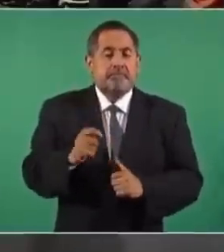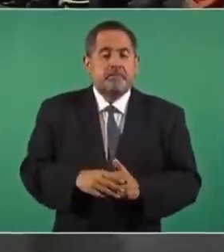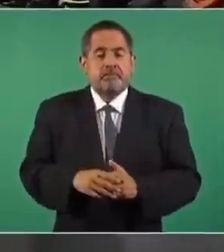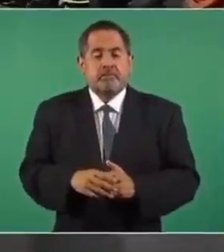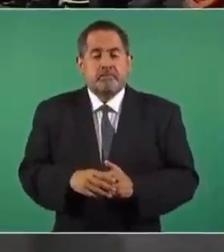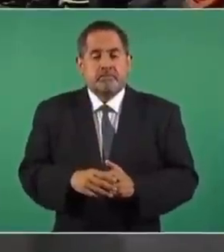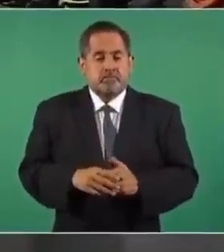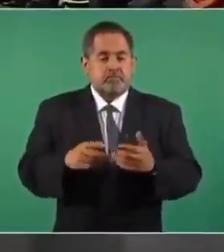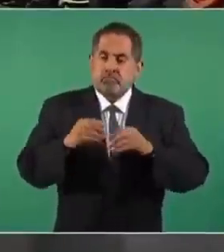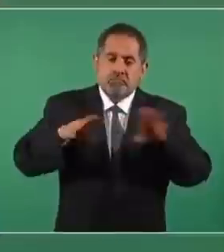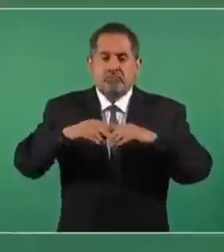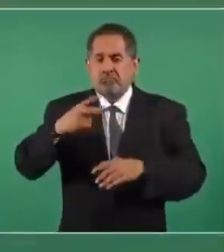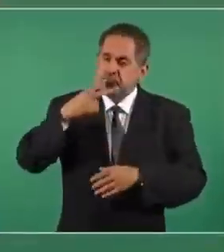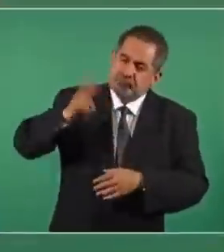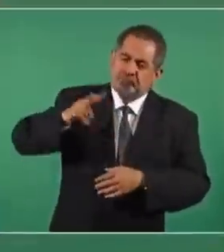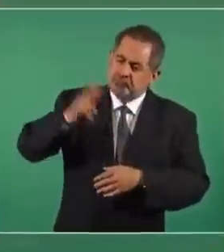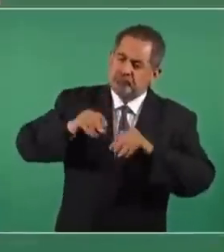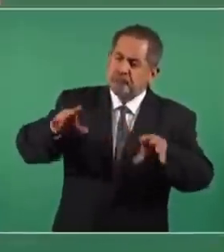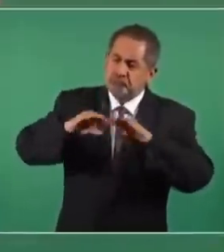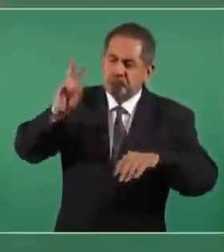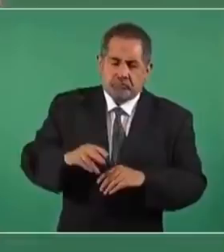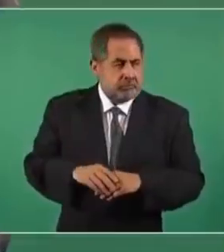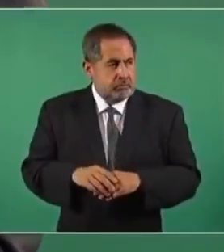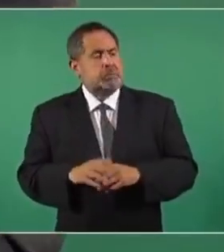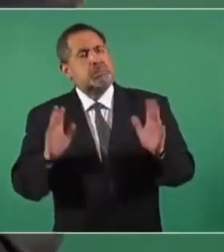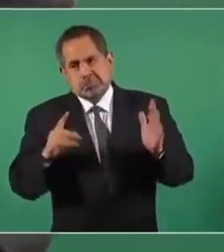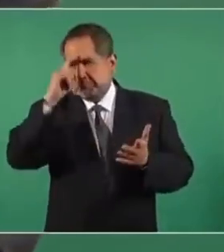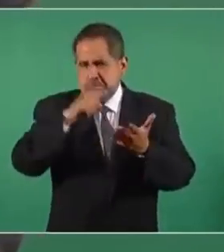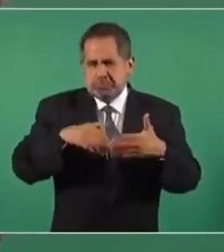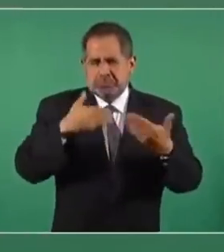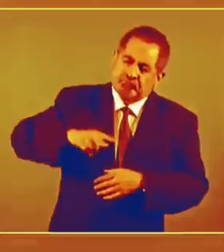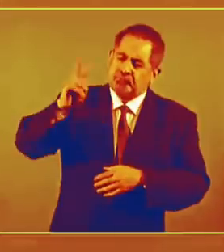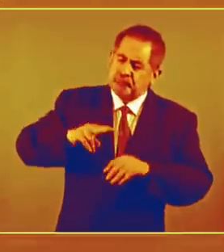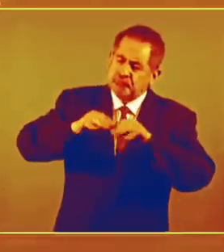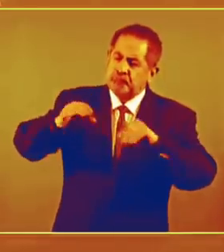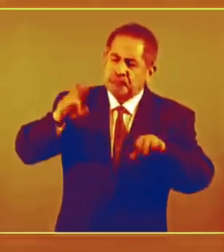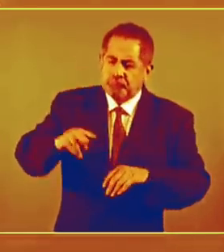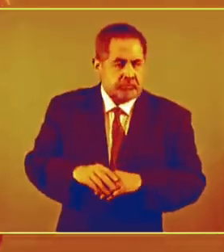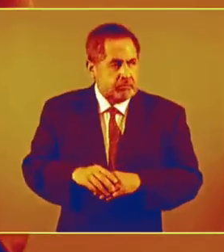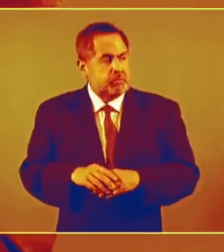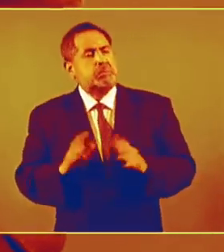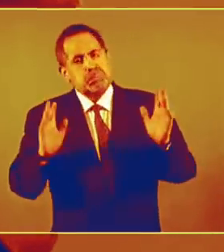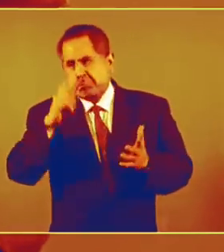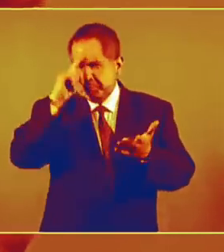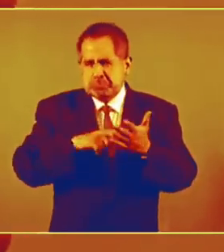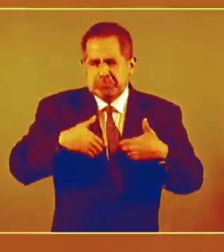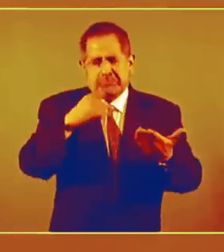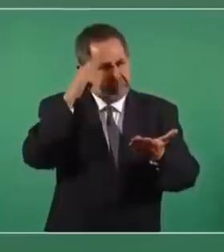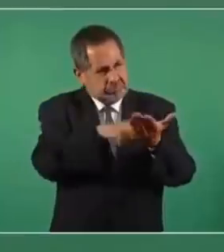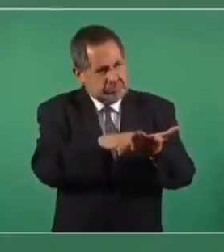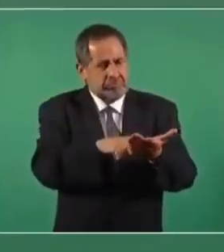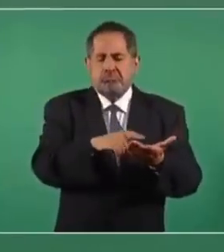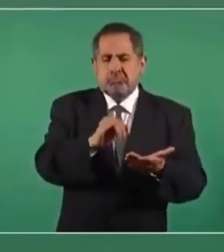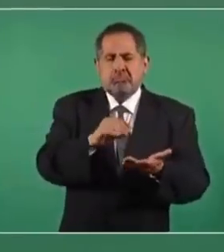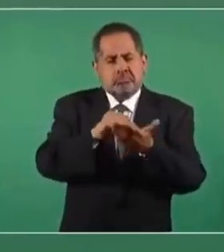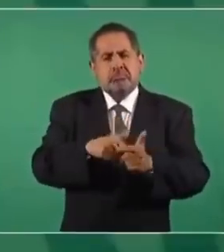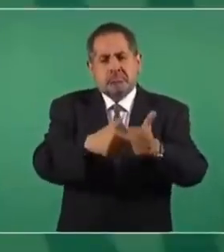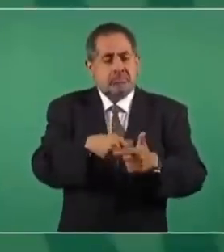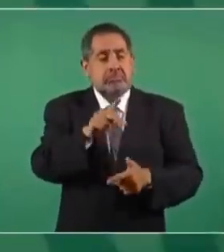con apego a la verdad. La credibilidad depende